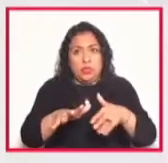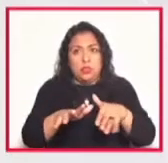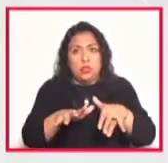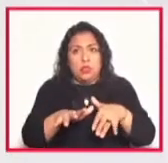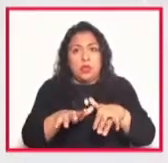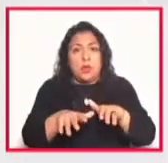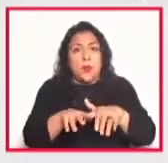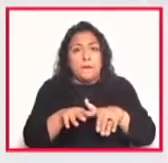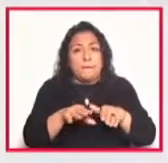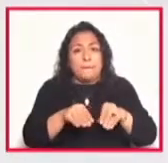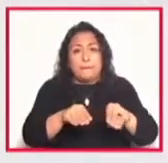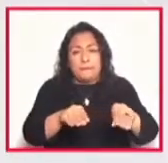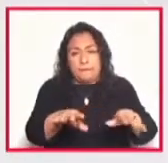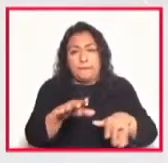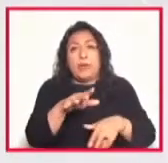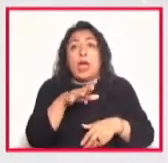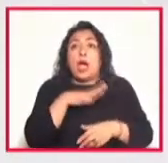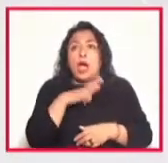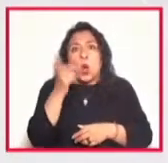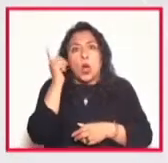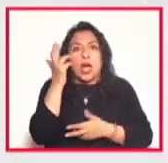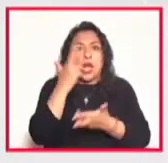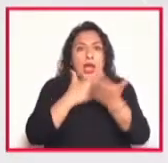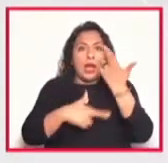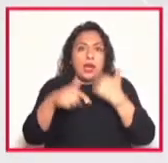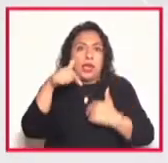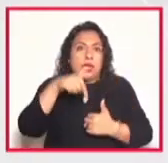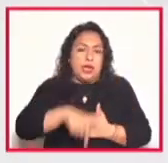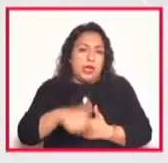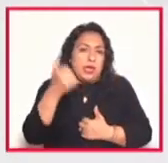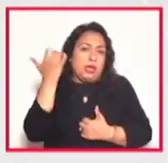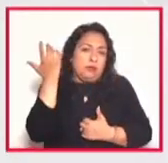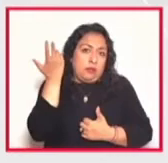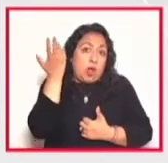pues tenemos la esperanza de que regresen esa es la idea pero